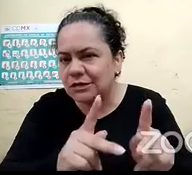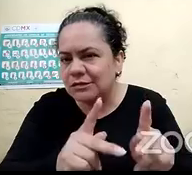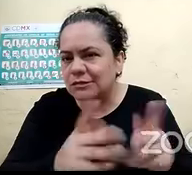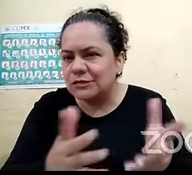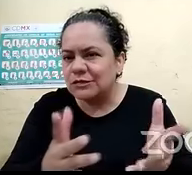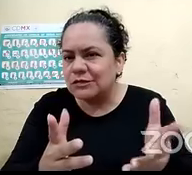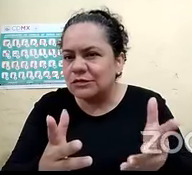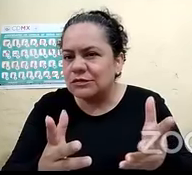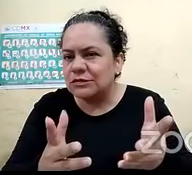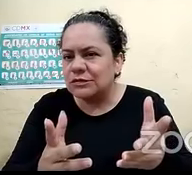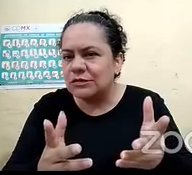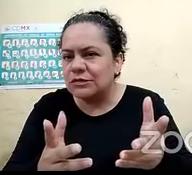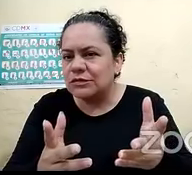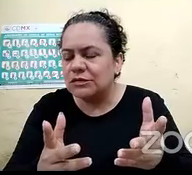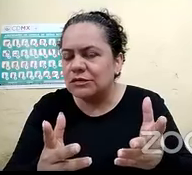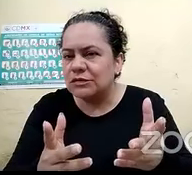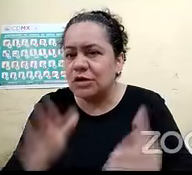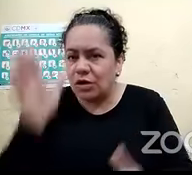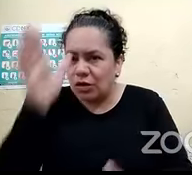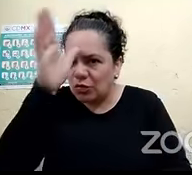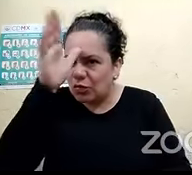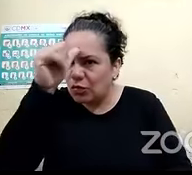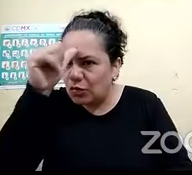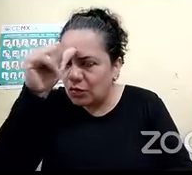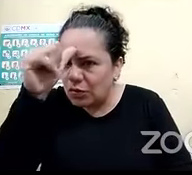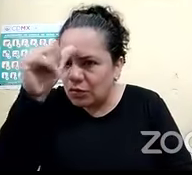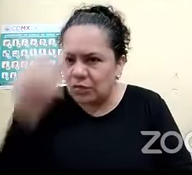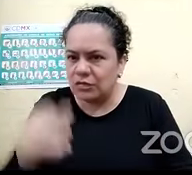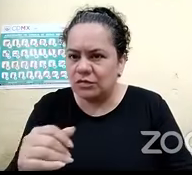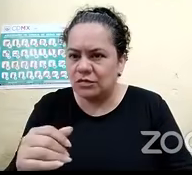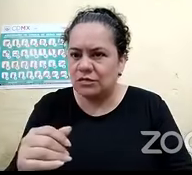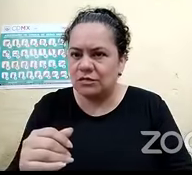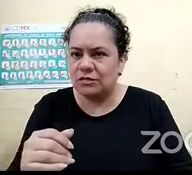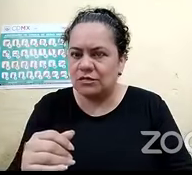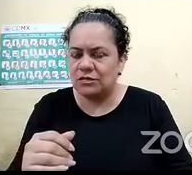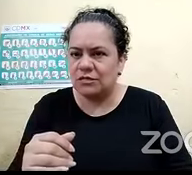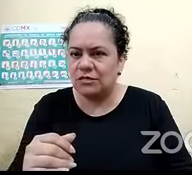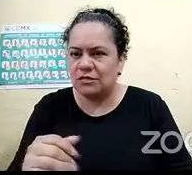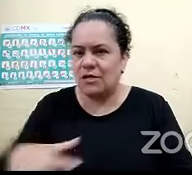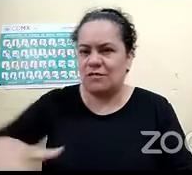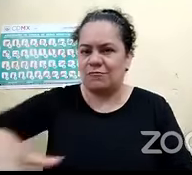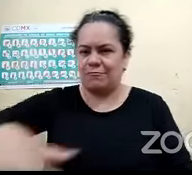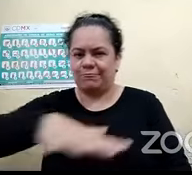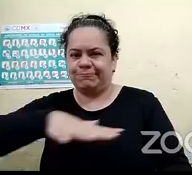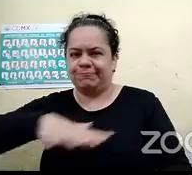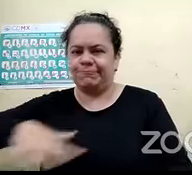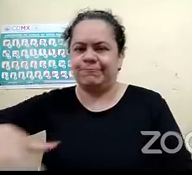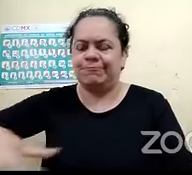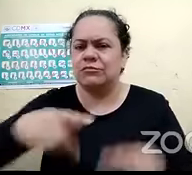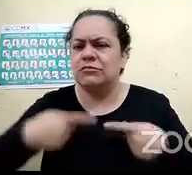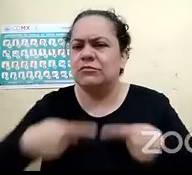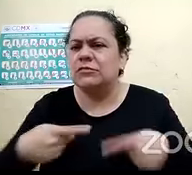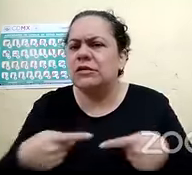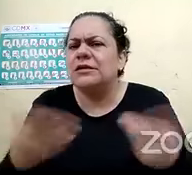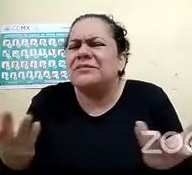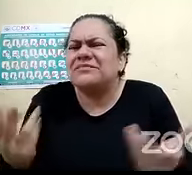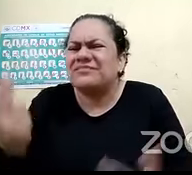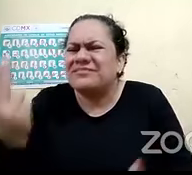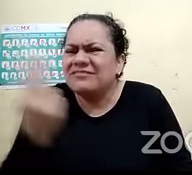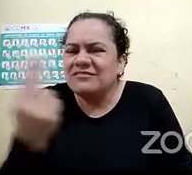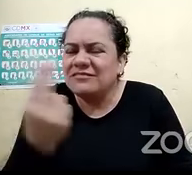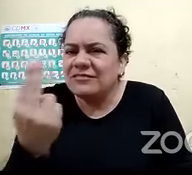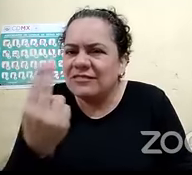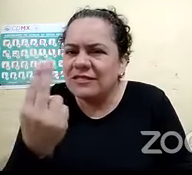pongamos de acuerdo que entre todos tratemos de ver qué es lo que se puede hacer y